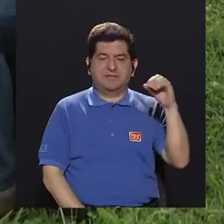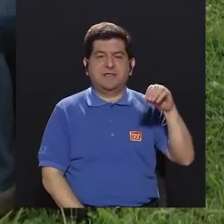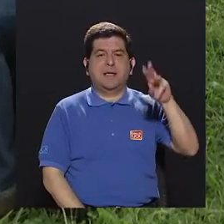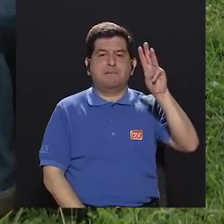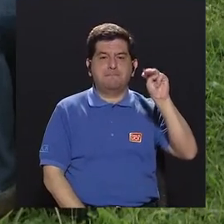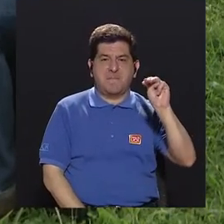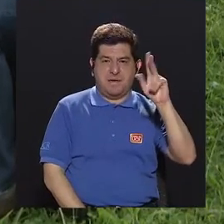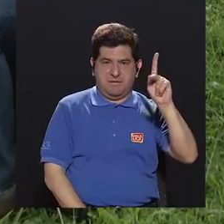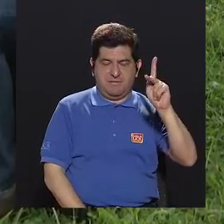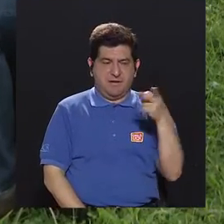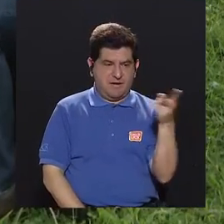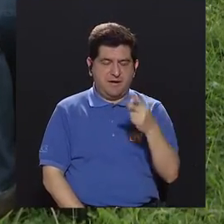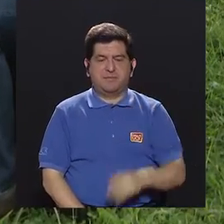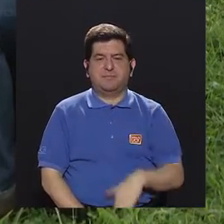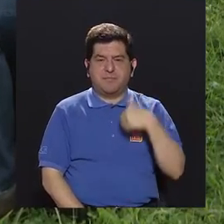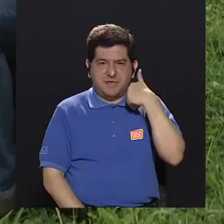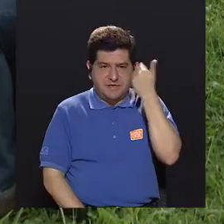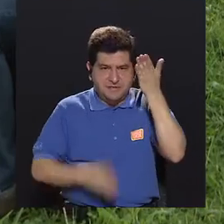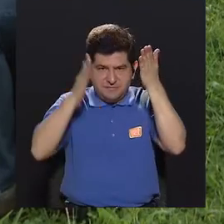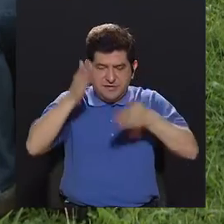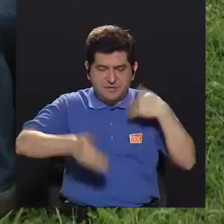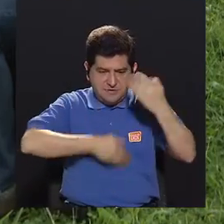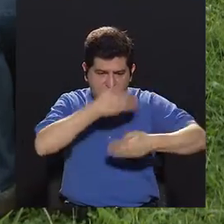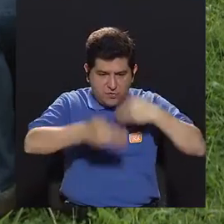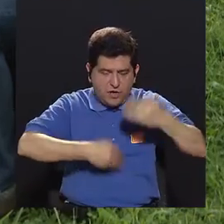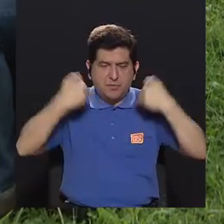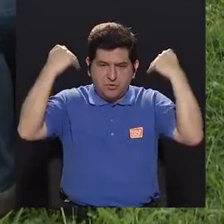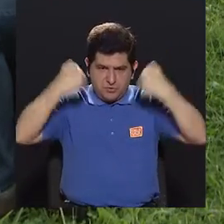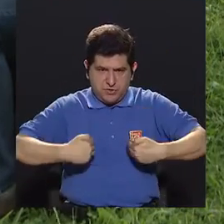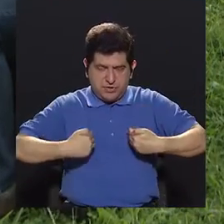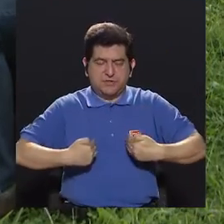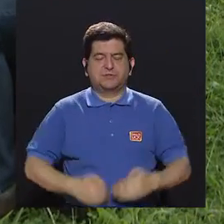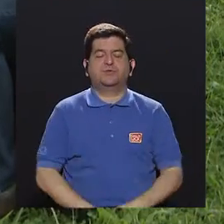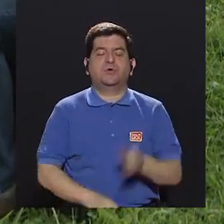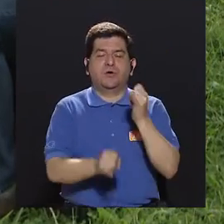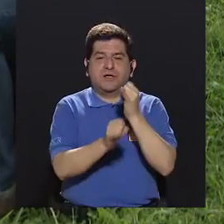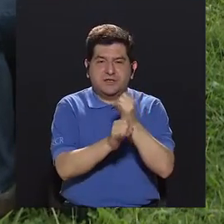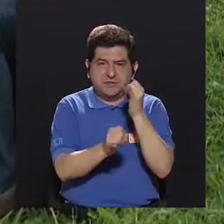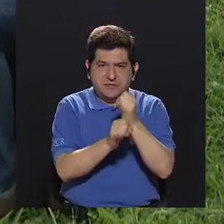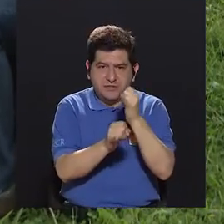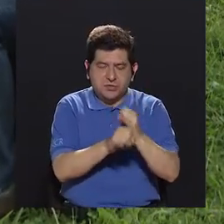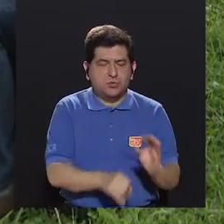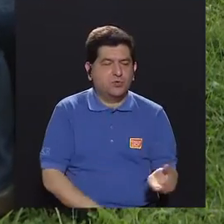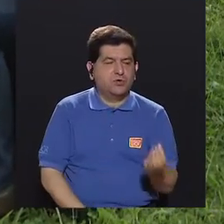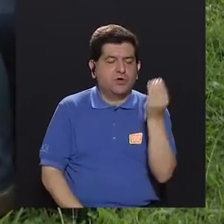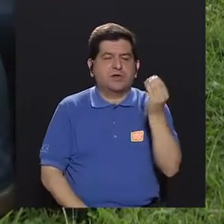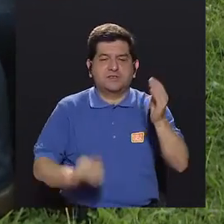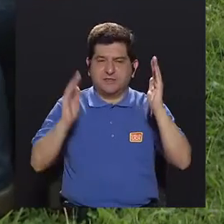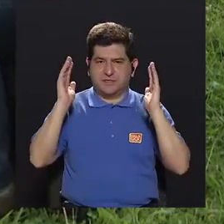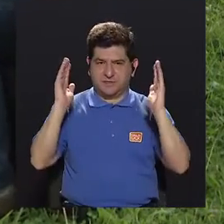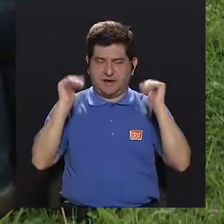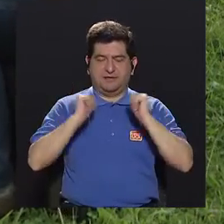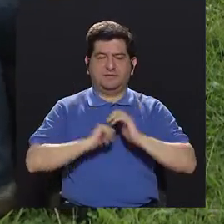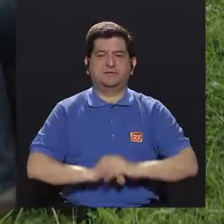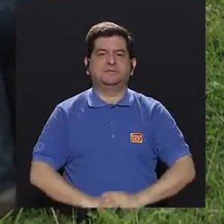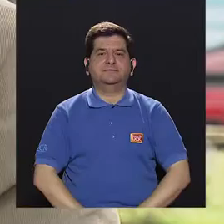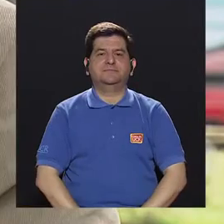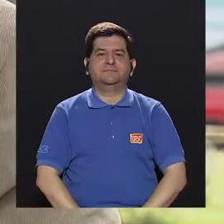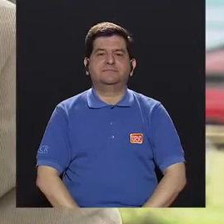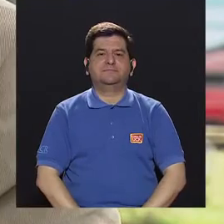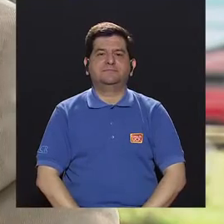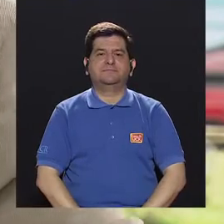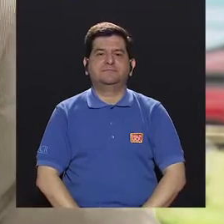Kincaid, quienes son facilitadores de procesos humanos de vida del Instituto Creciendo en Grande. Mirna,